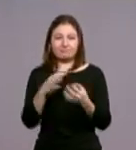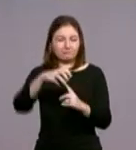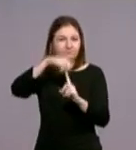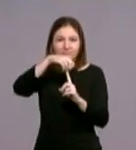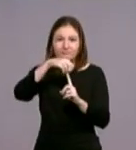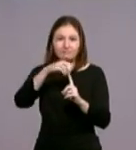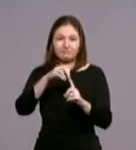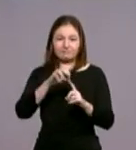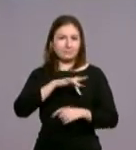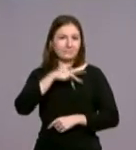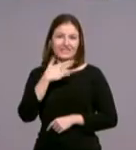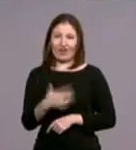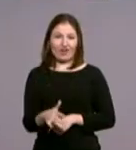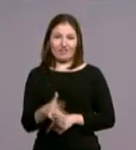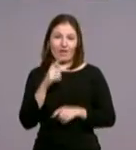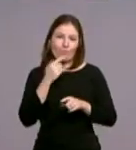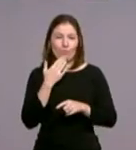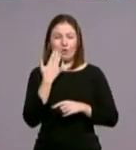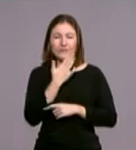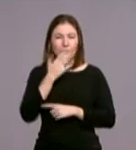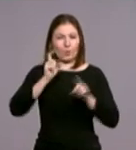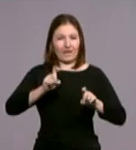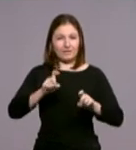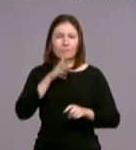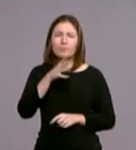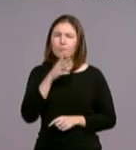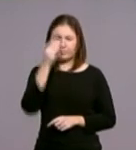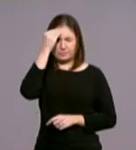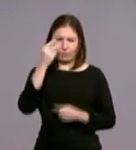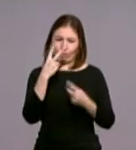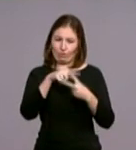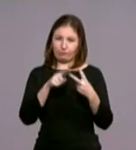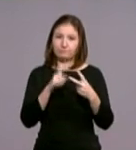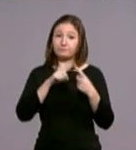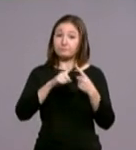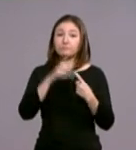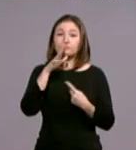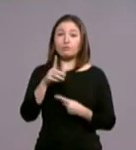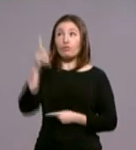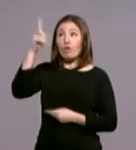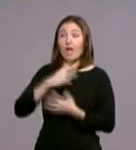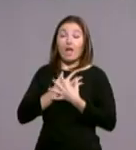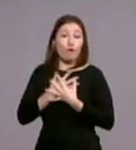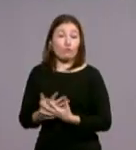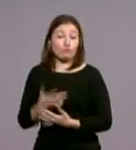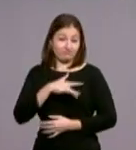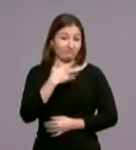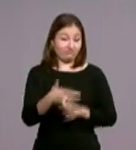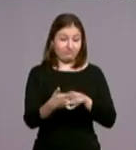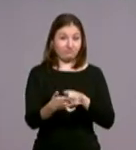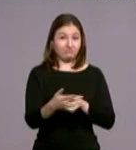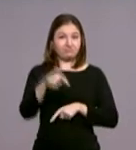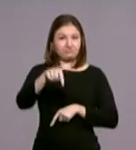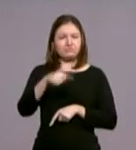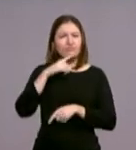misericordia. Yo diría que por dos razones principales. La primera es porque la misericordia es ese amor de Dios que es fiel a esa